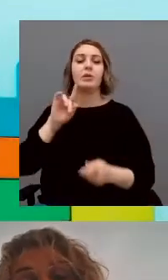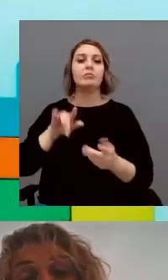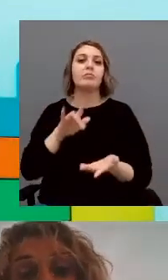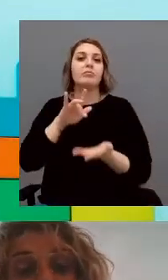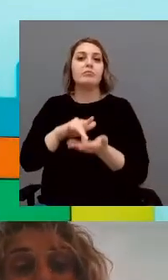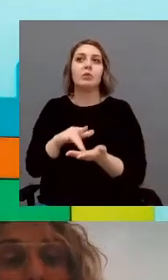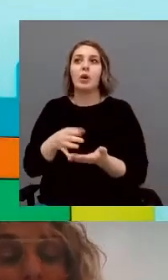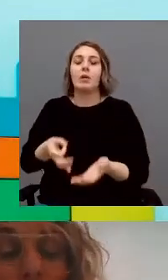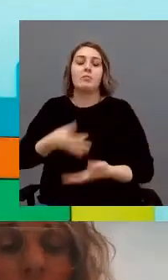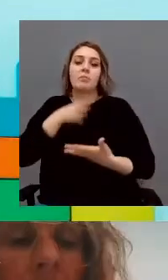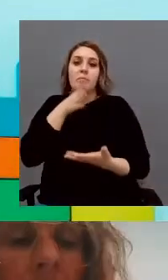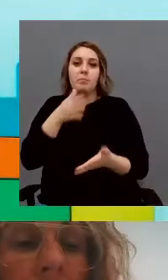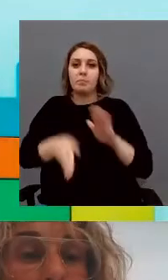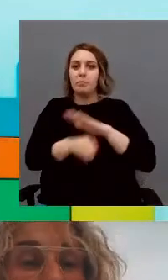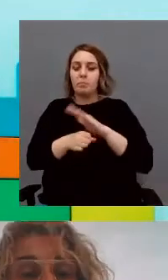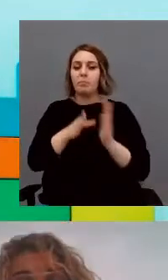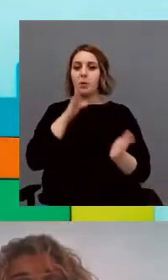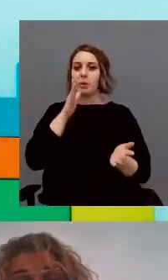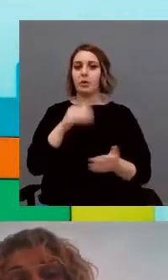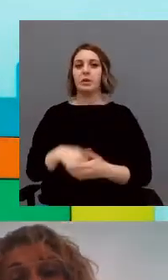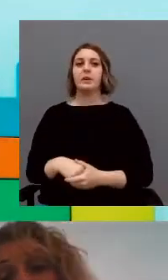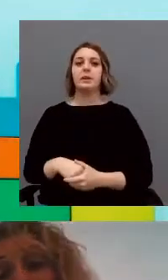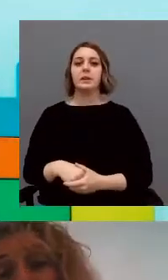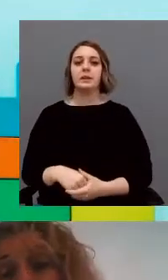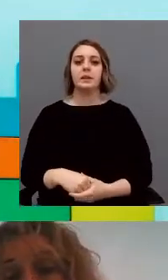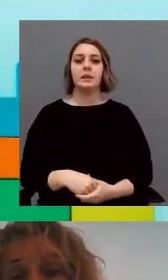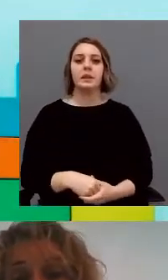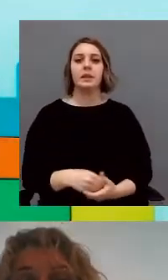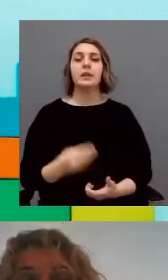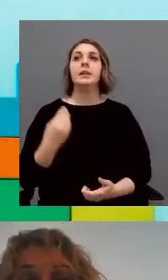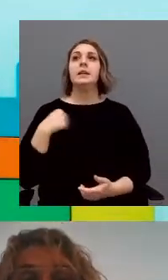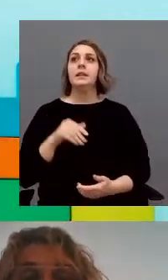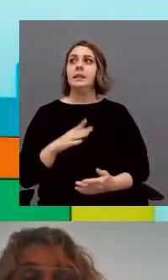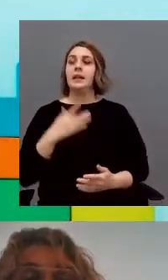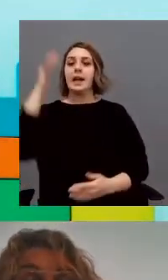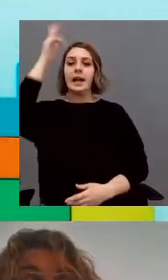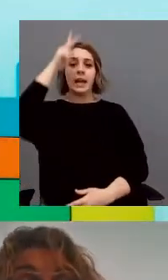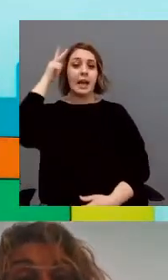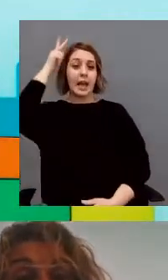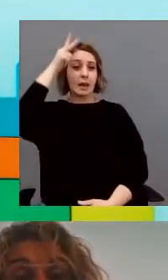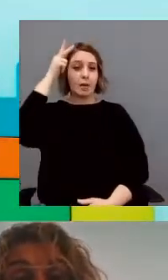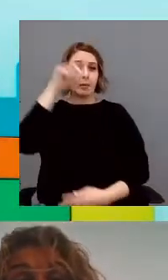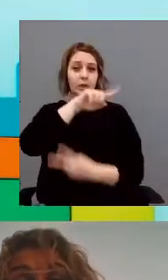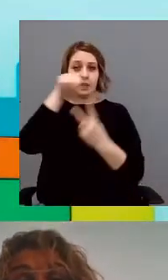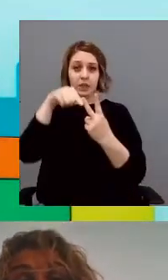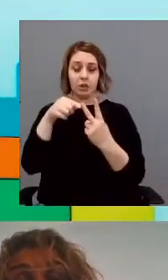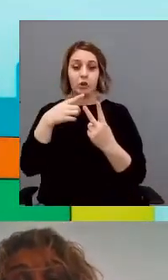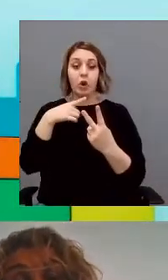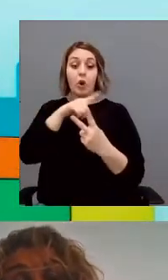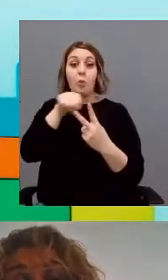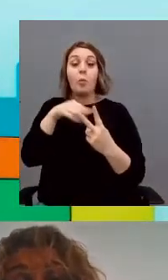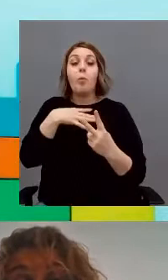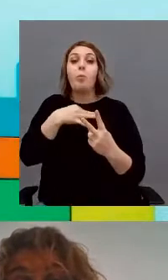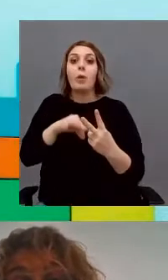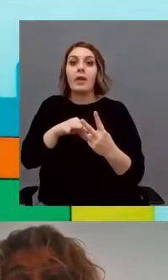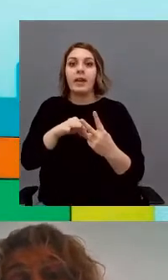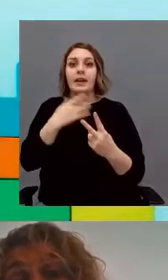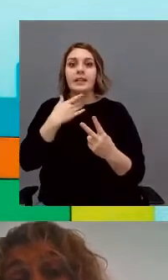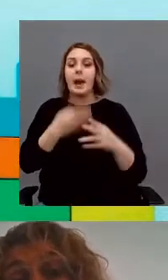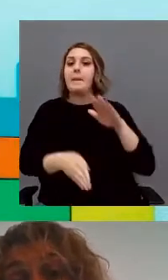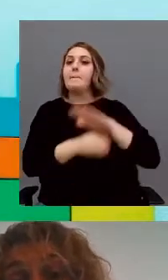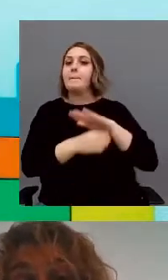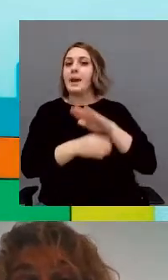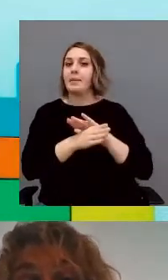se debe esa prevalencia? Isabel Paula comenta que hay dos hipótesis que pueden ser los desencadenantes de esta